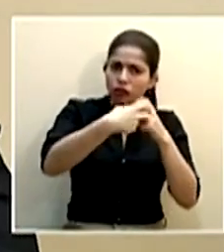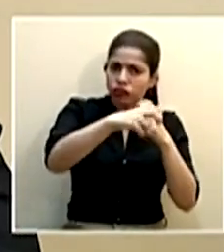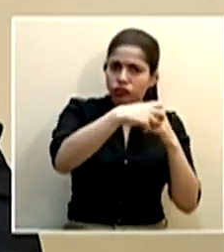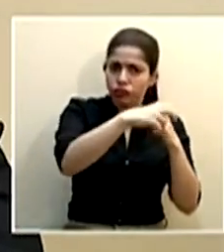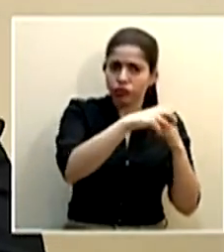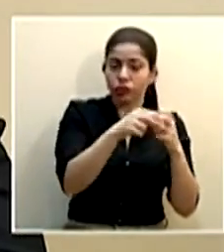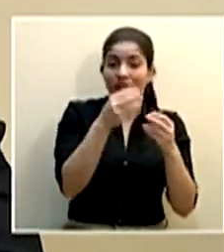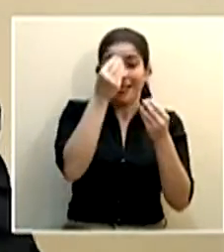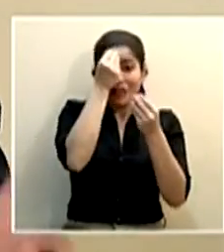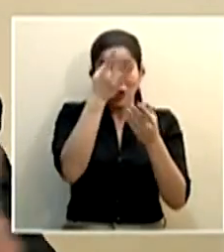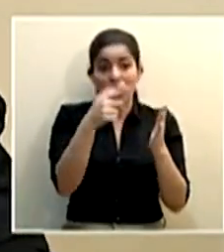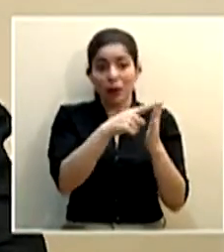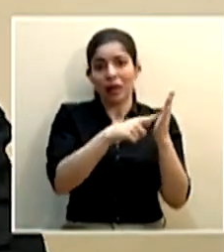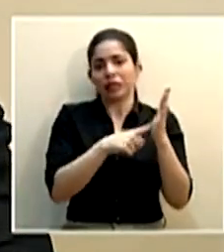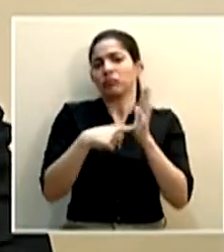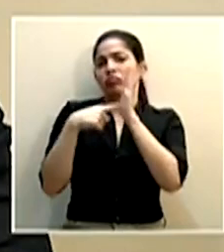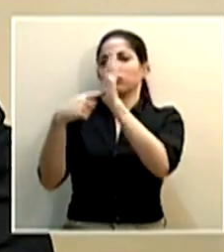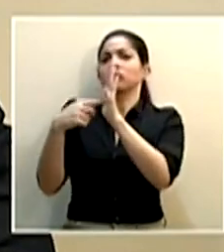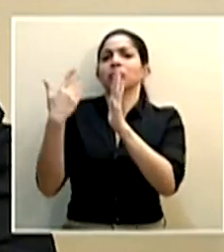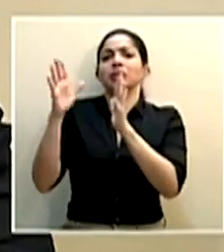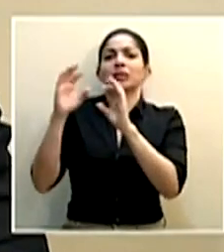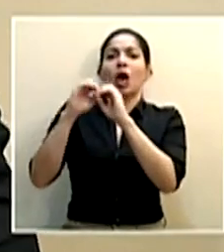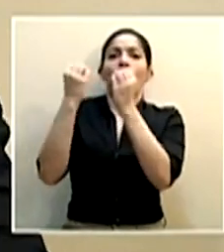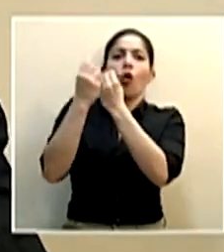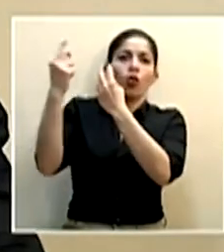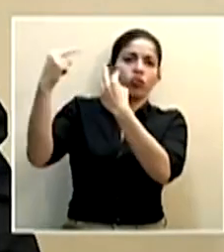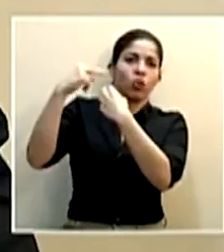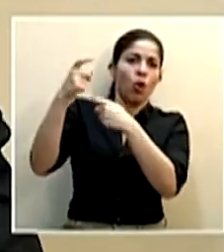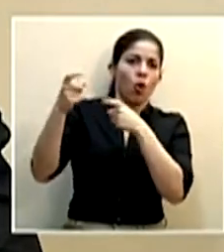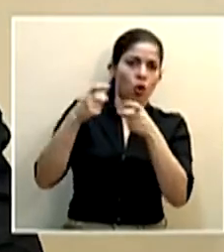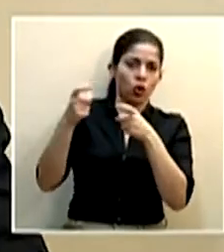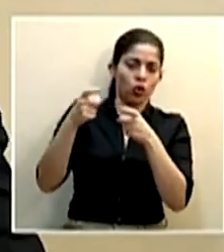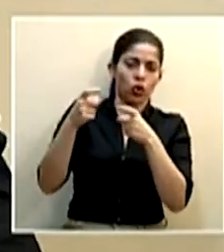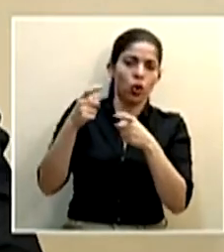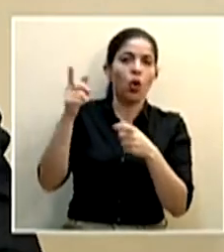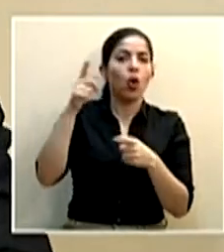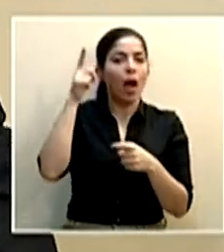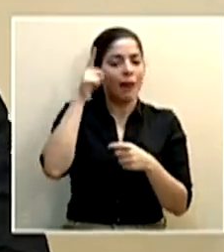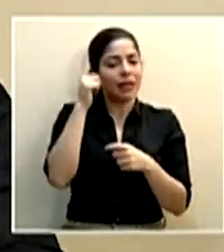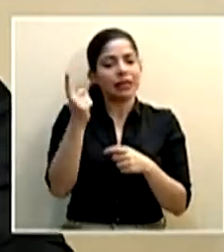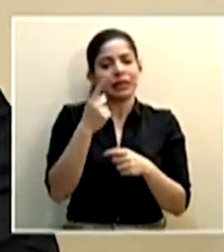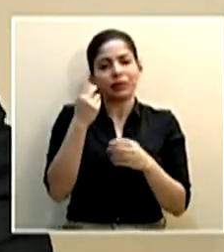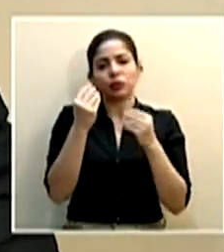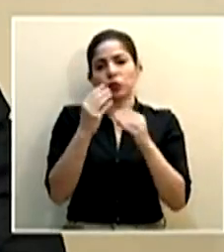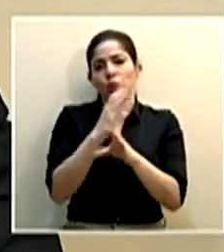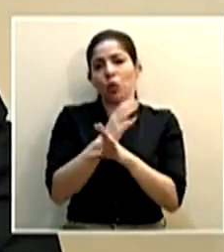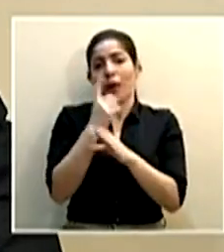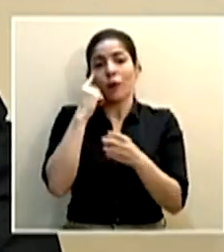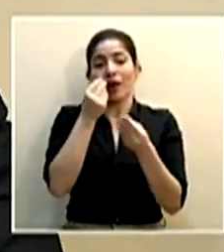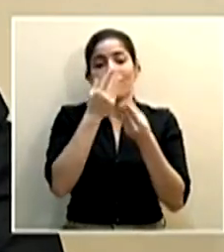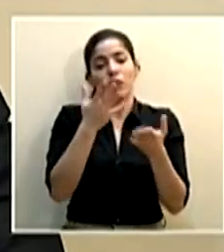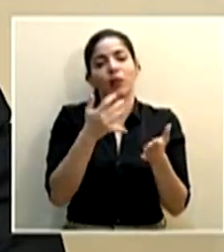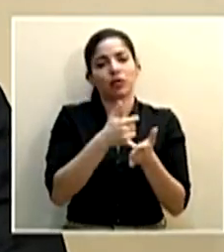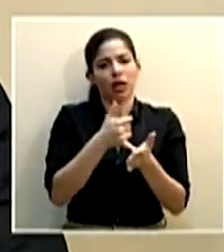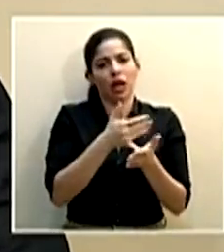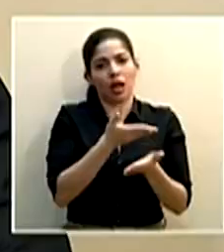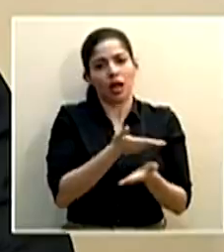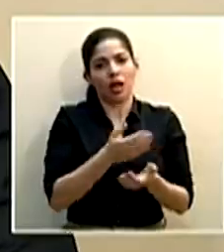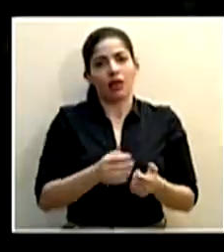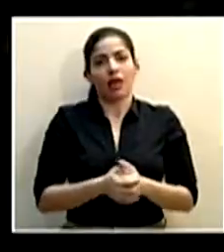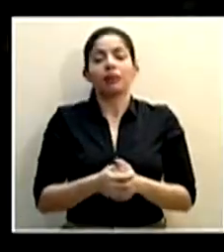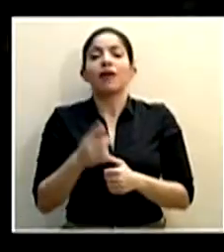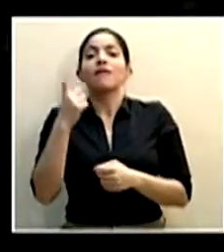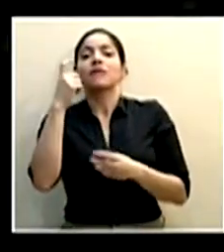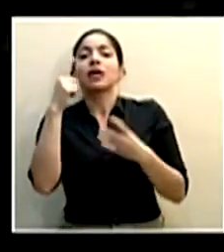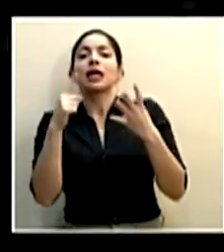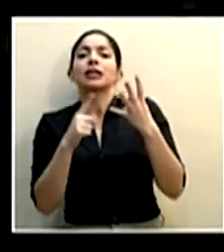información está a disposición de los órganos de control. Obviamente hay que tener mucho cuidado porque es información sensible. Y me queda